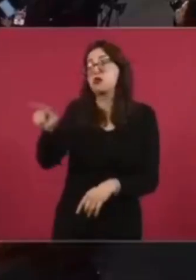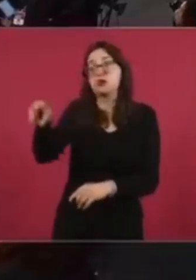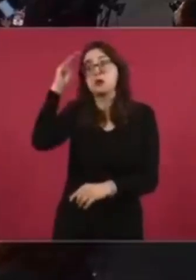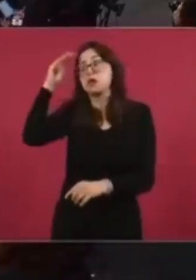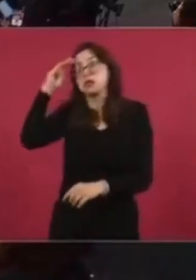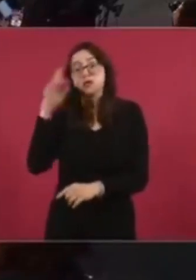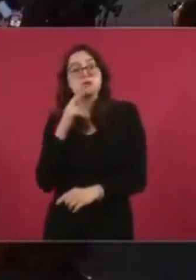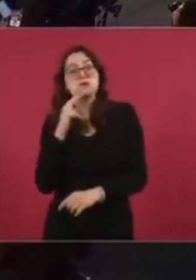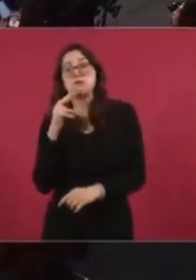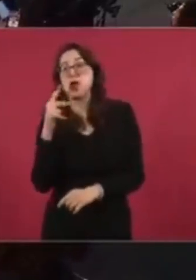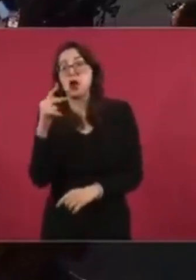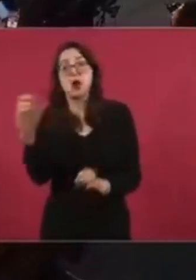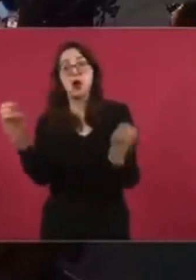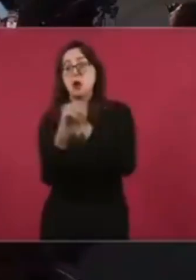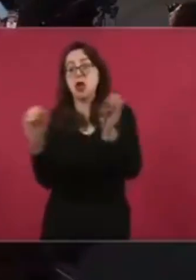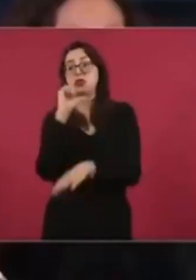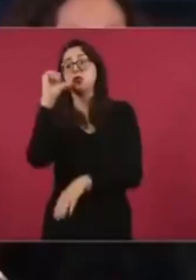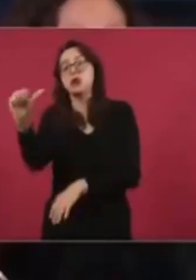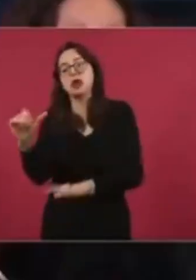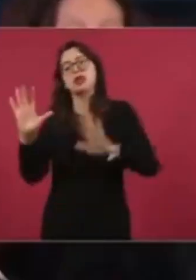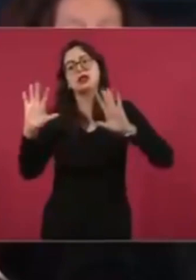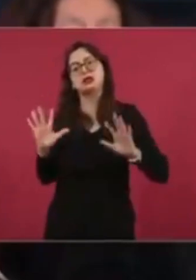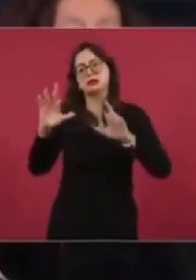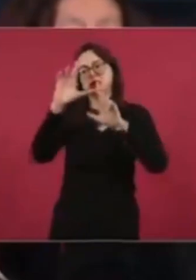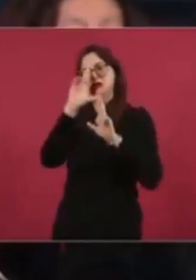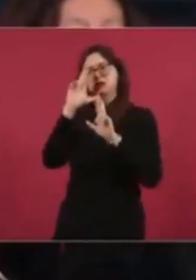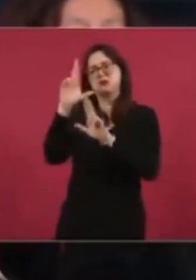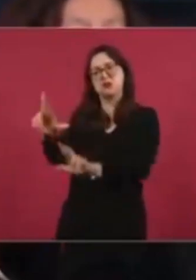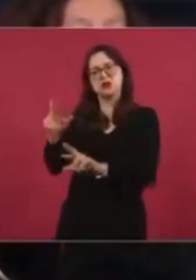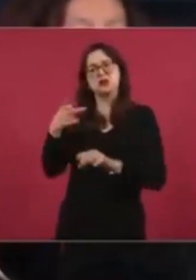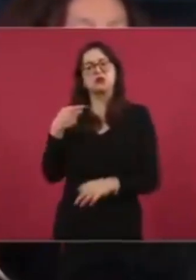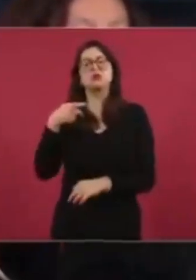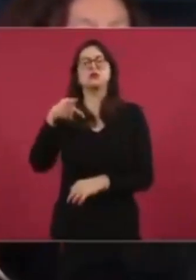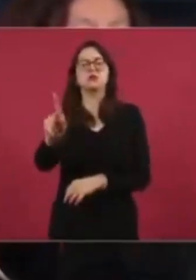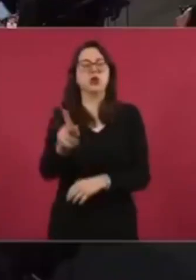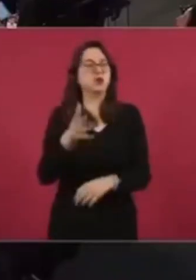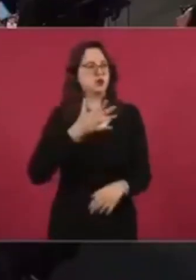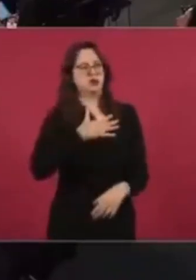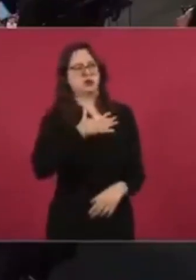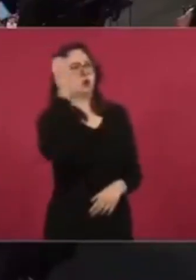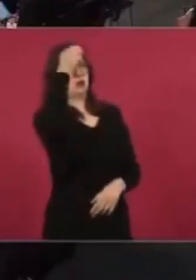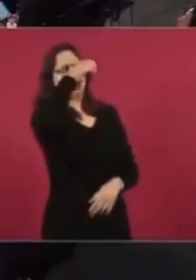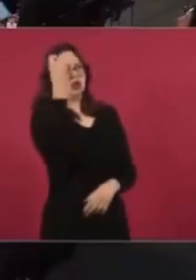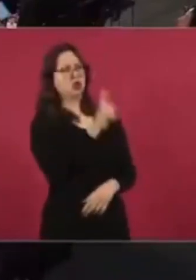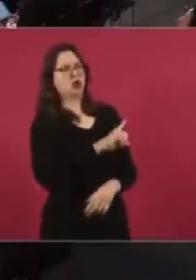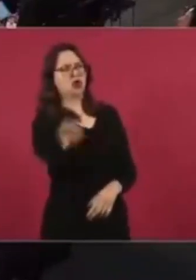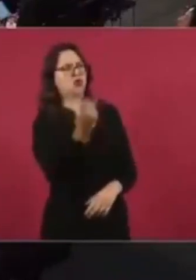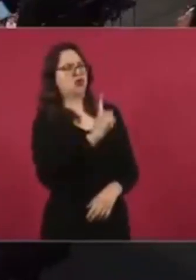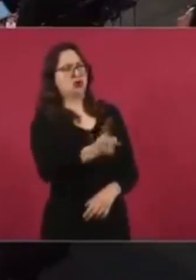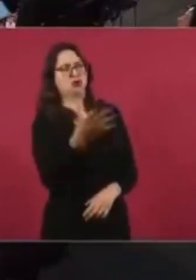yo la respeto pero yo te puedo decir yo te puedo decir que hay